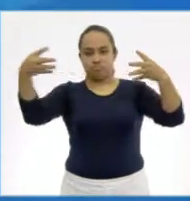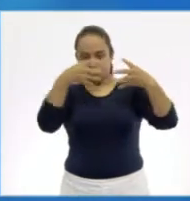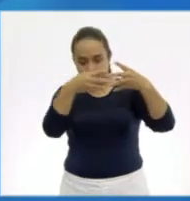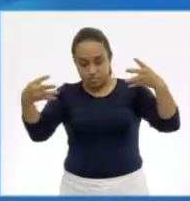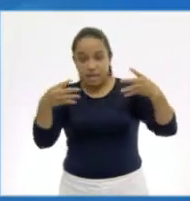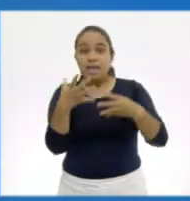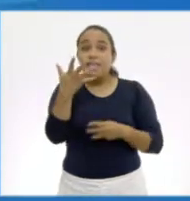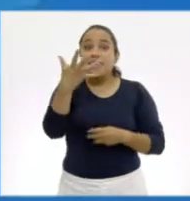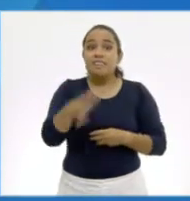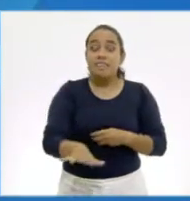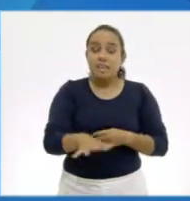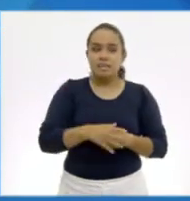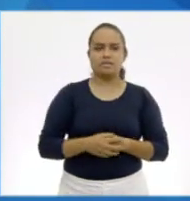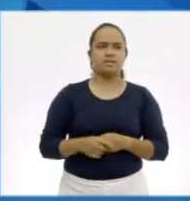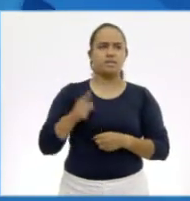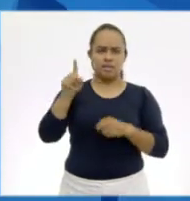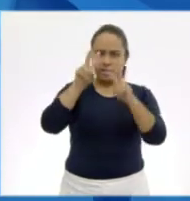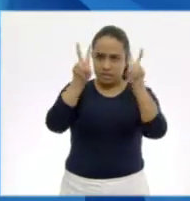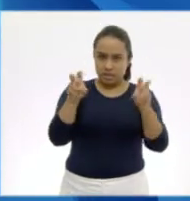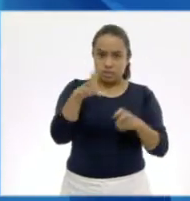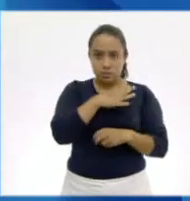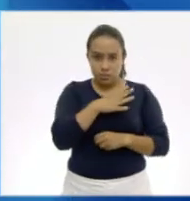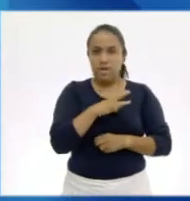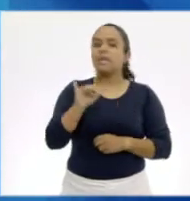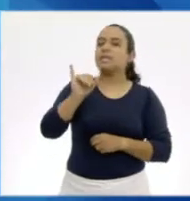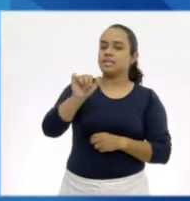la tabla. ¿Tiene un título? Sí.